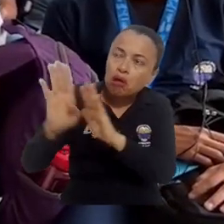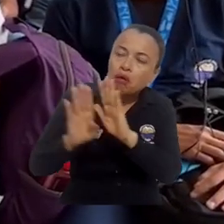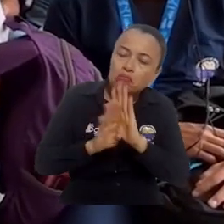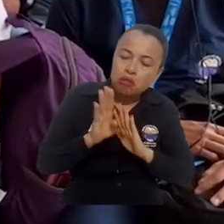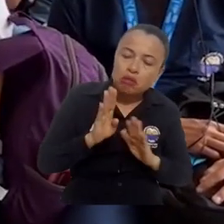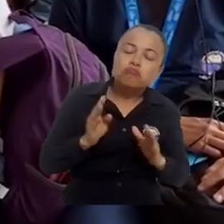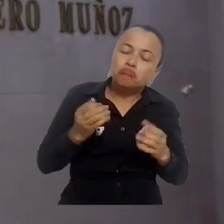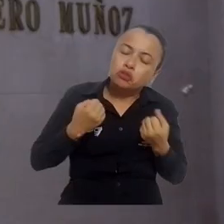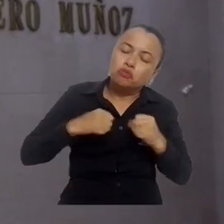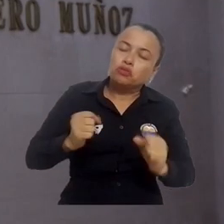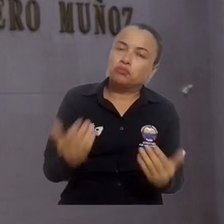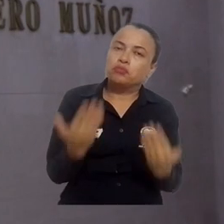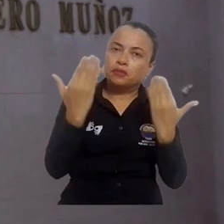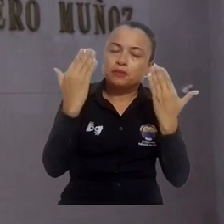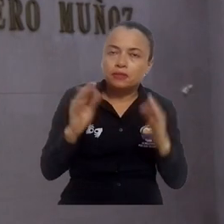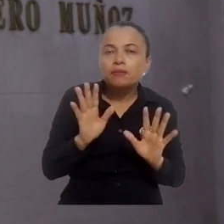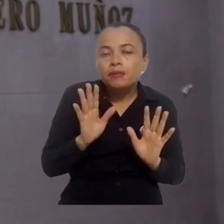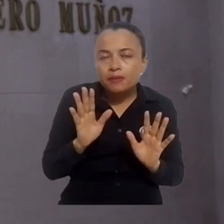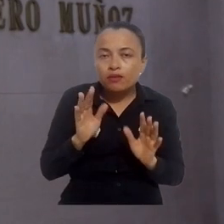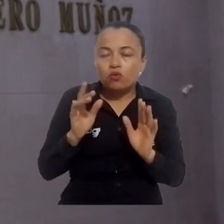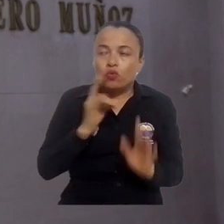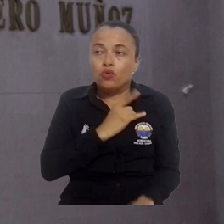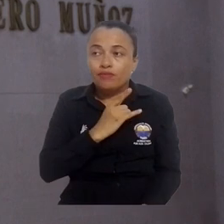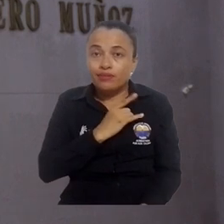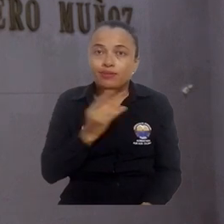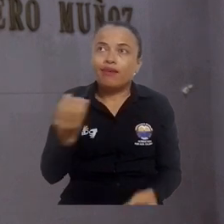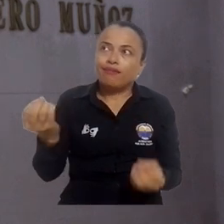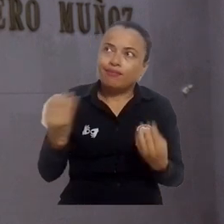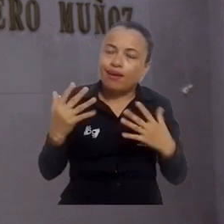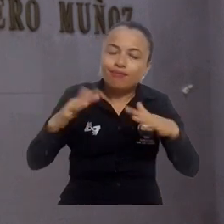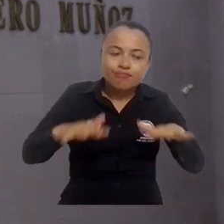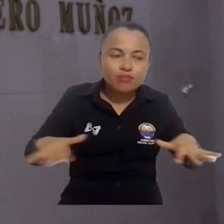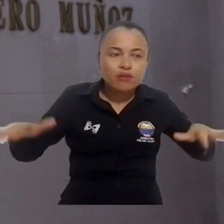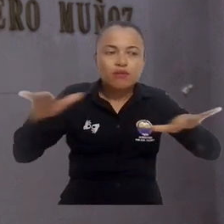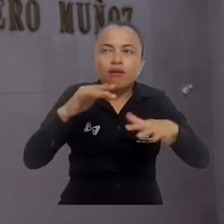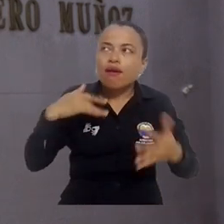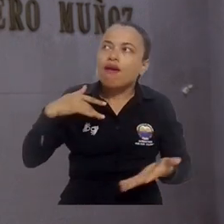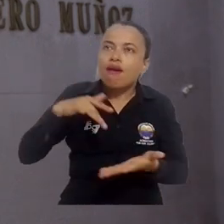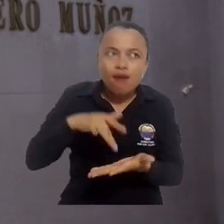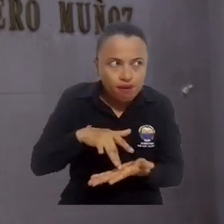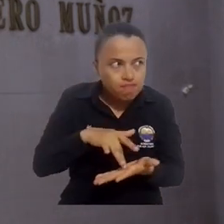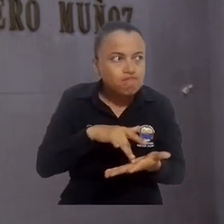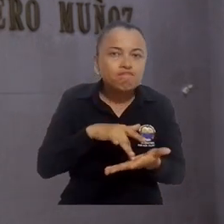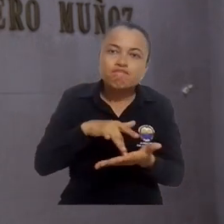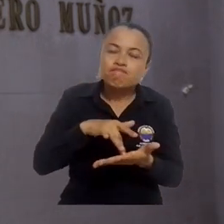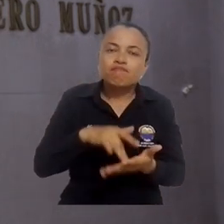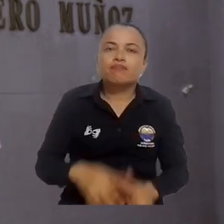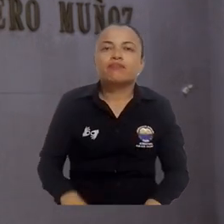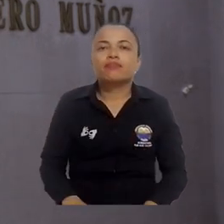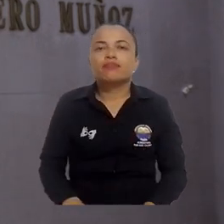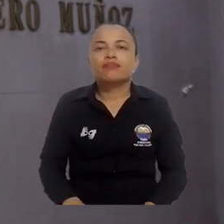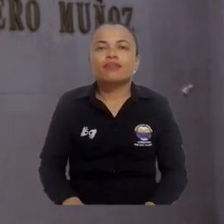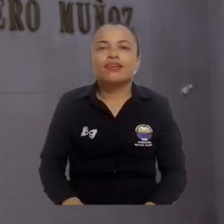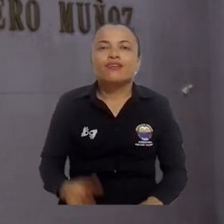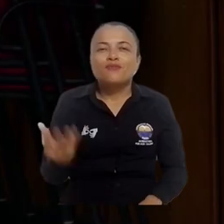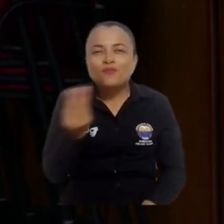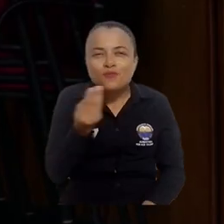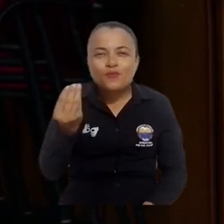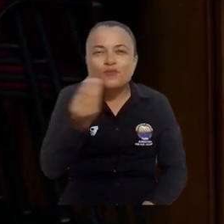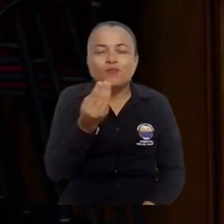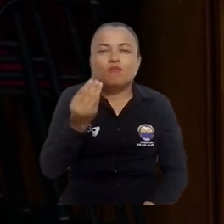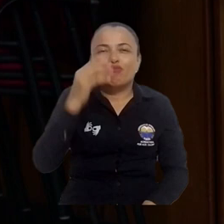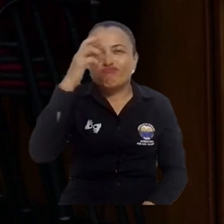entonces miramos que el esfuerzo sí vale la pena y que también la universidad nos ha brindado estos espacios para que nosotros estemos acá.